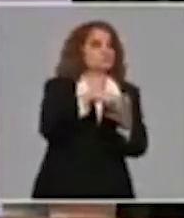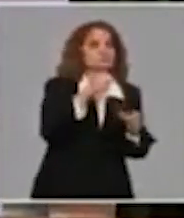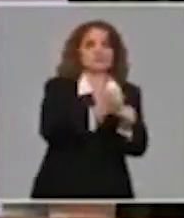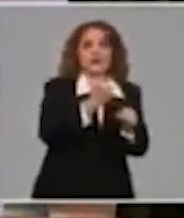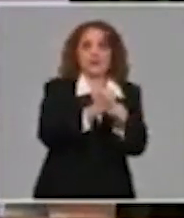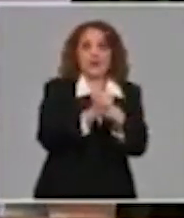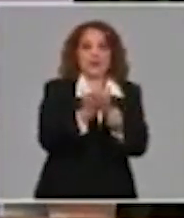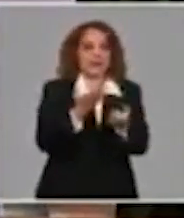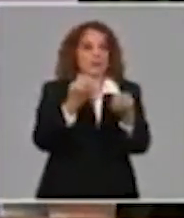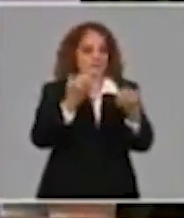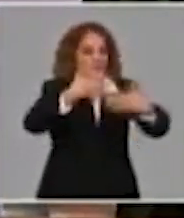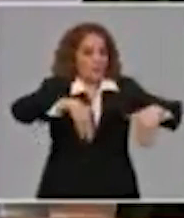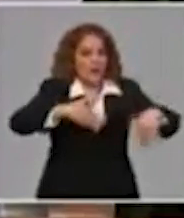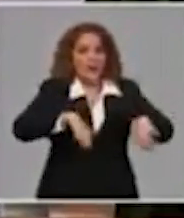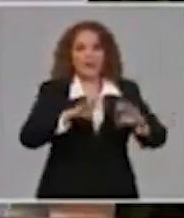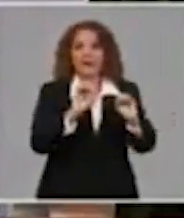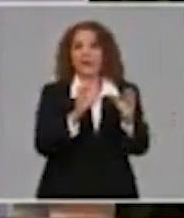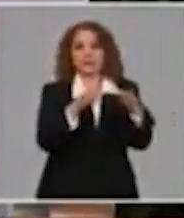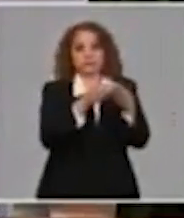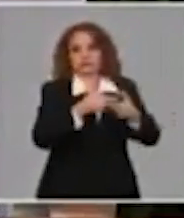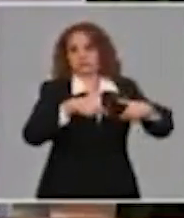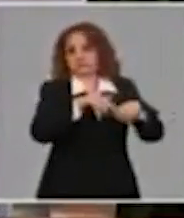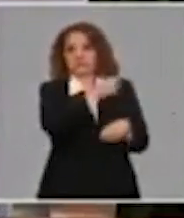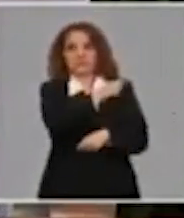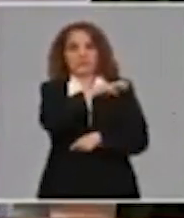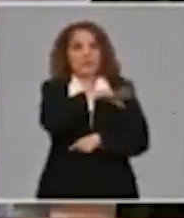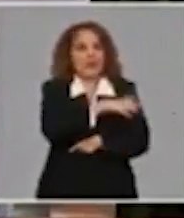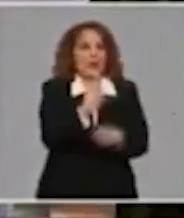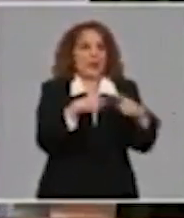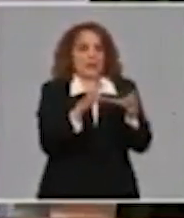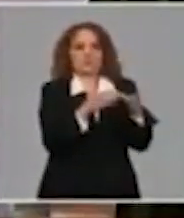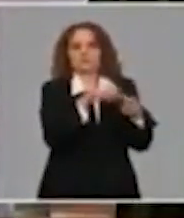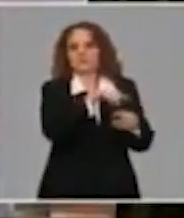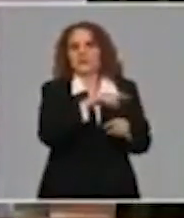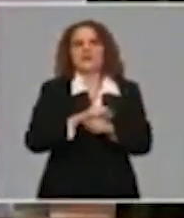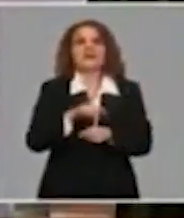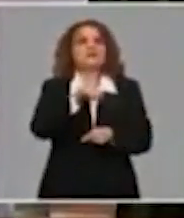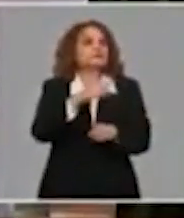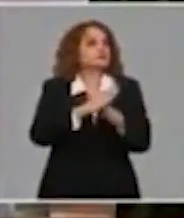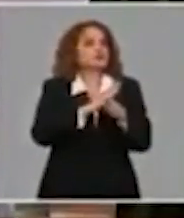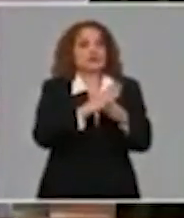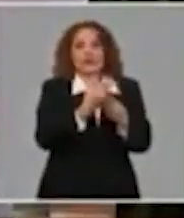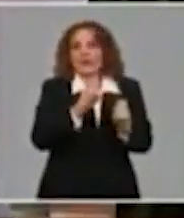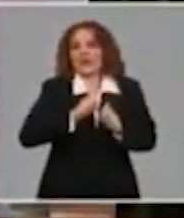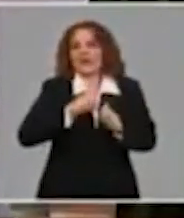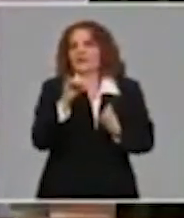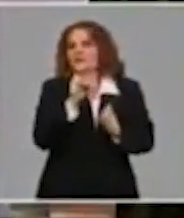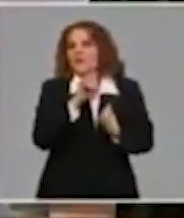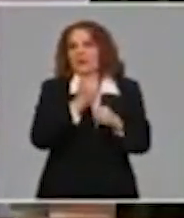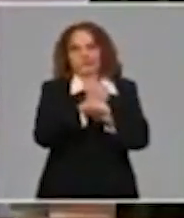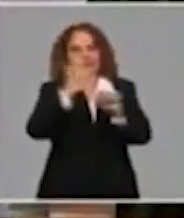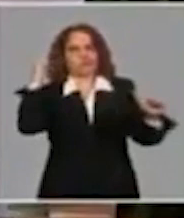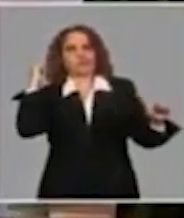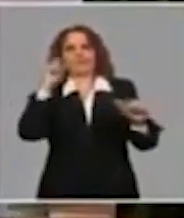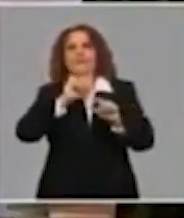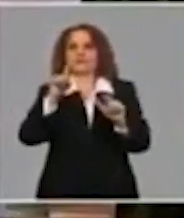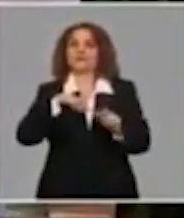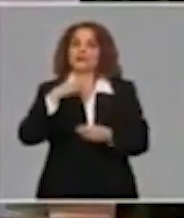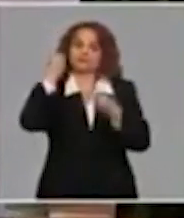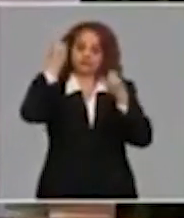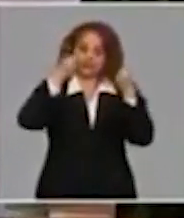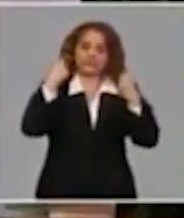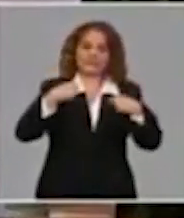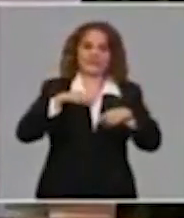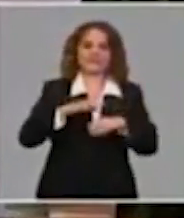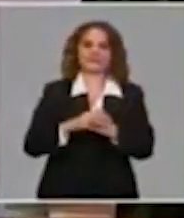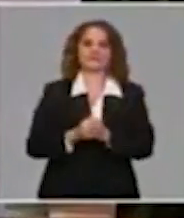cada vez tendremos que lograr que sean menos. Y eso no significa, pero sí es importante a la hora de hacer una evaluación. Y, como